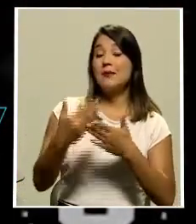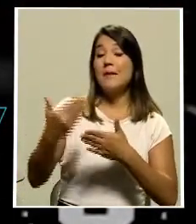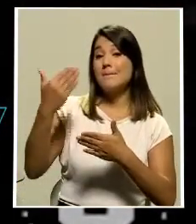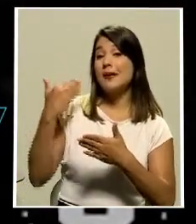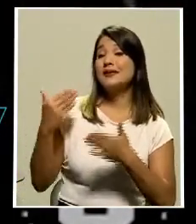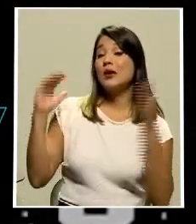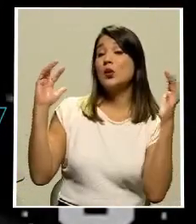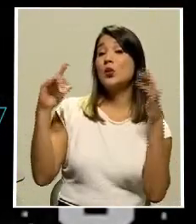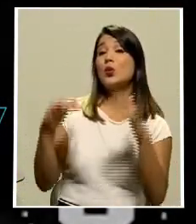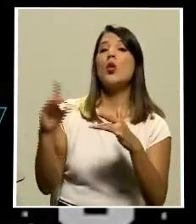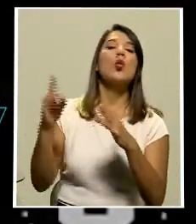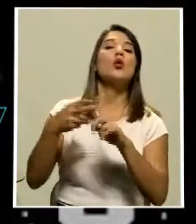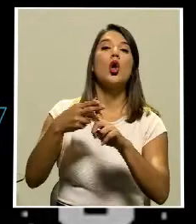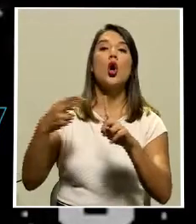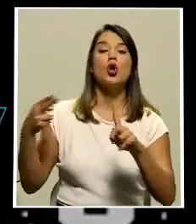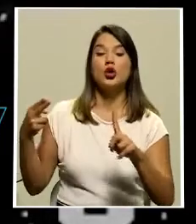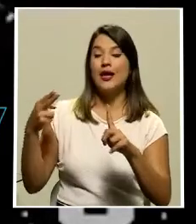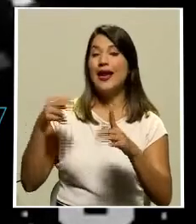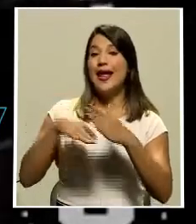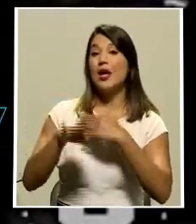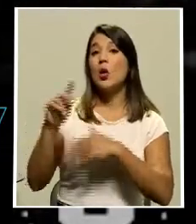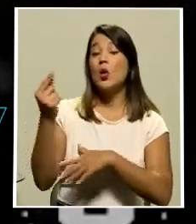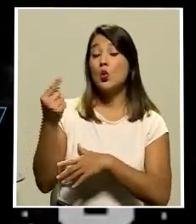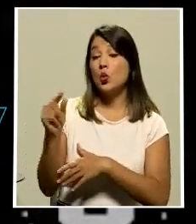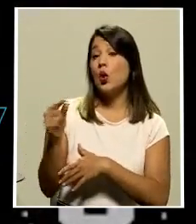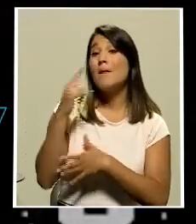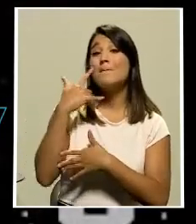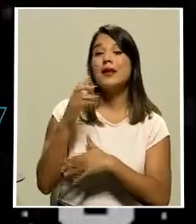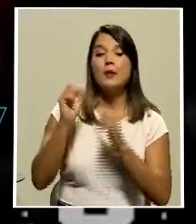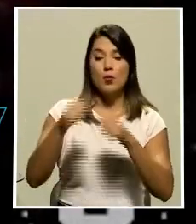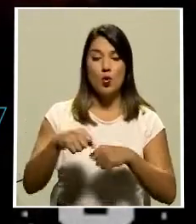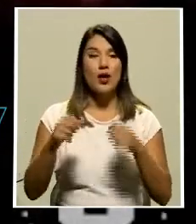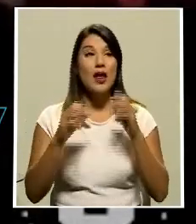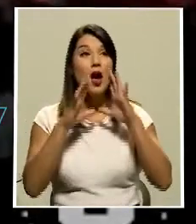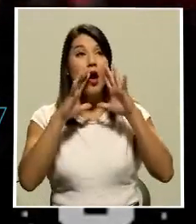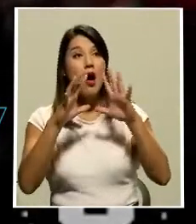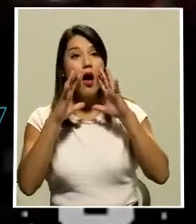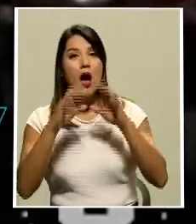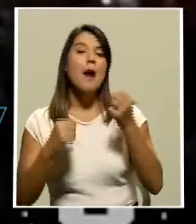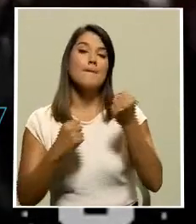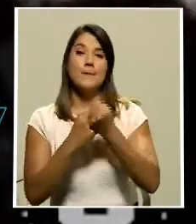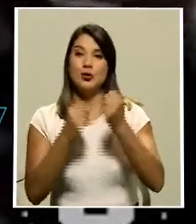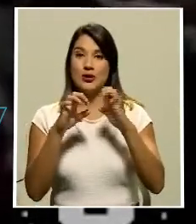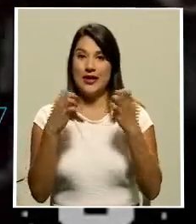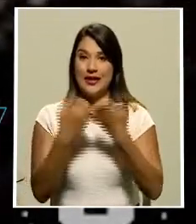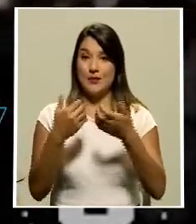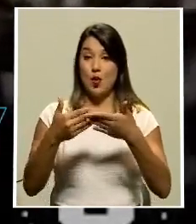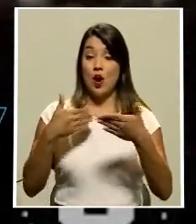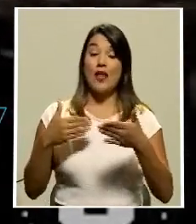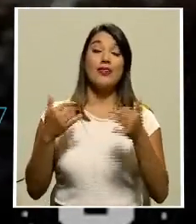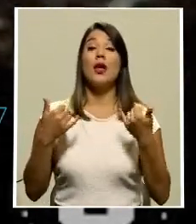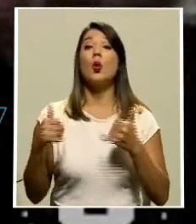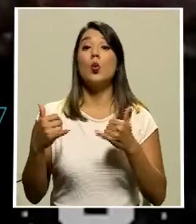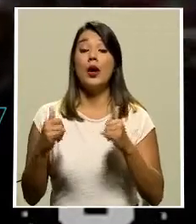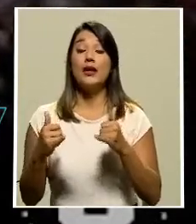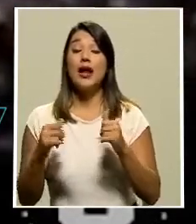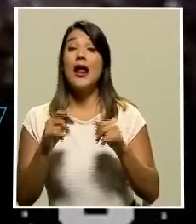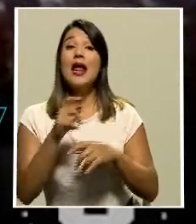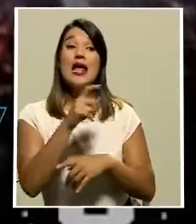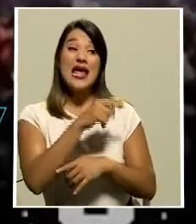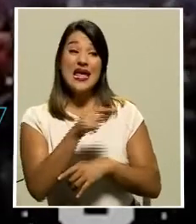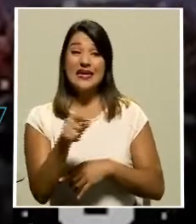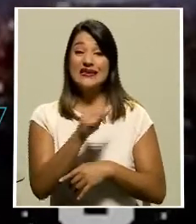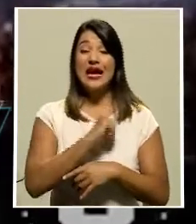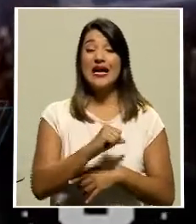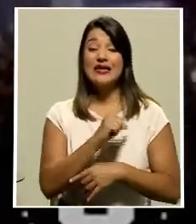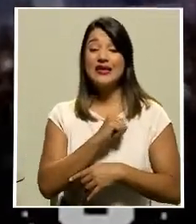reunieron en las afueras del hotel de concentración en La Uruca para alentar a los equipos de cara al compromiso. El comportamiento de los aficionados fue criticado por